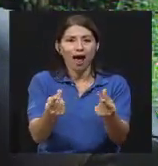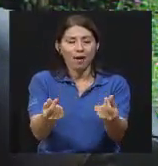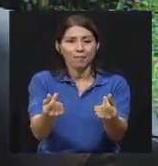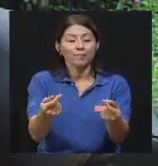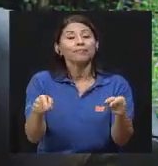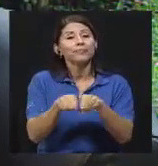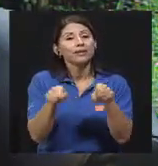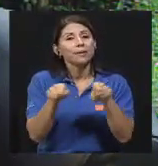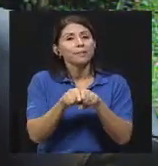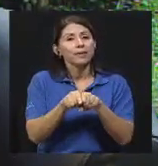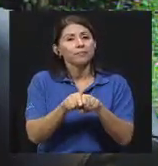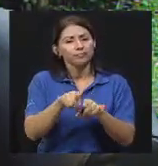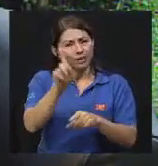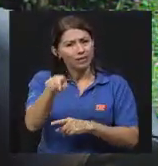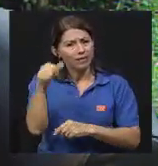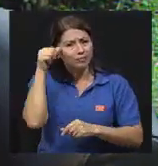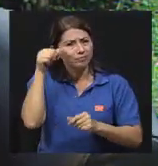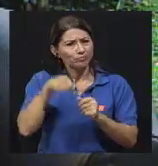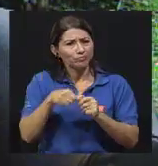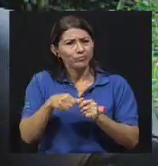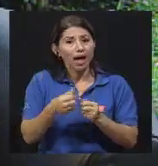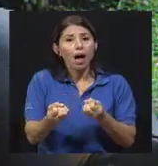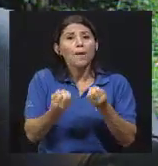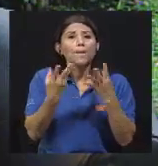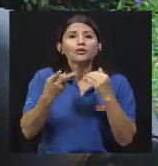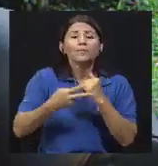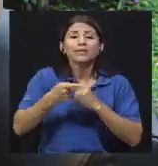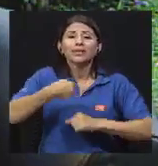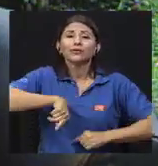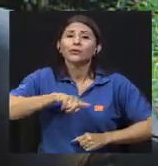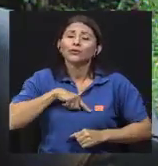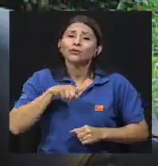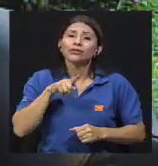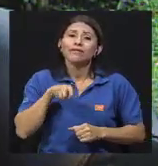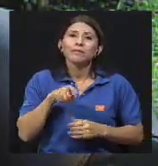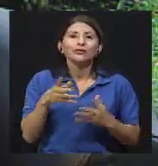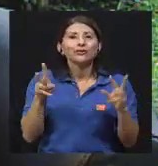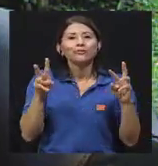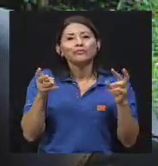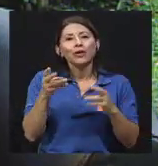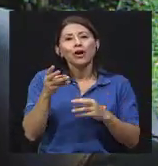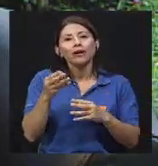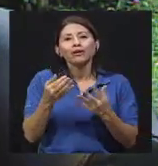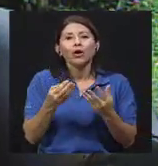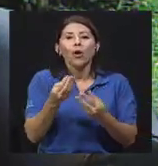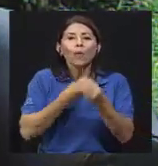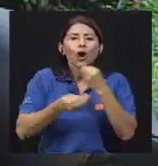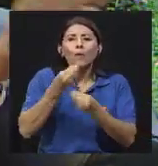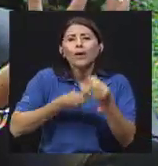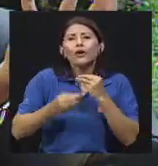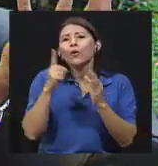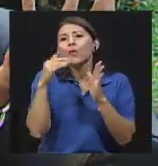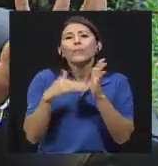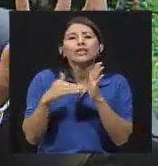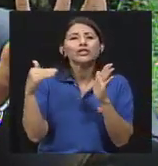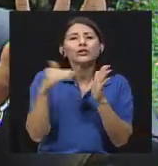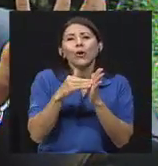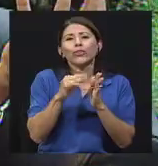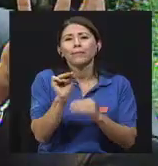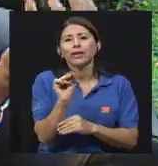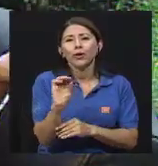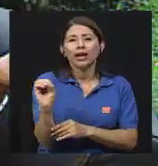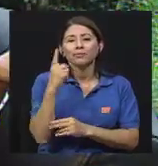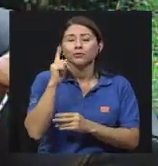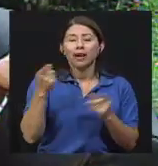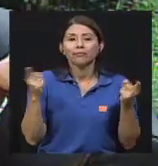Y un concepto que hay que tener es que muchas veces tenemos que comernos un montón de microorganismos para enfermarnos, tenemos que comernos un millón de salmonelas para